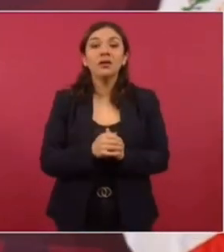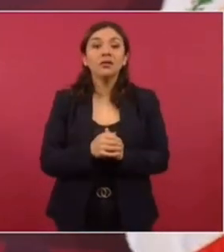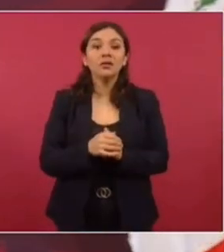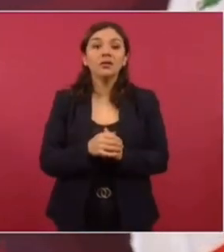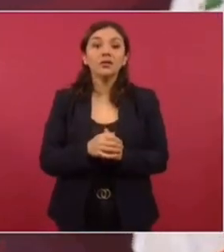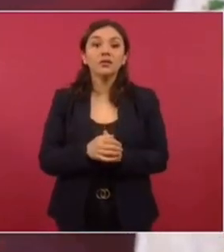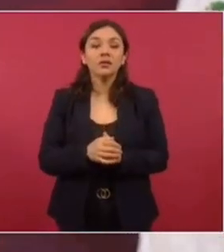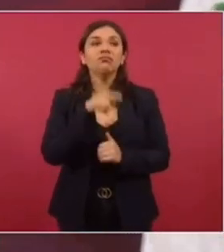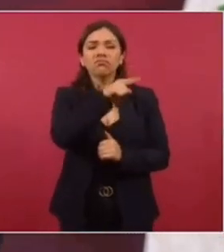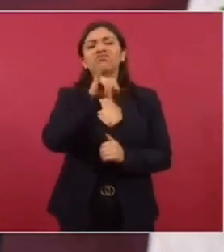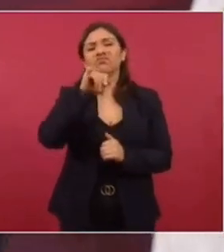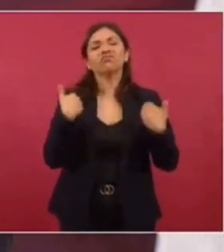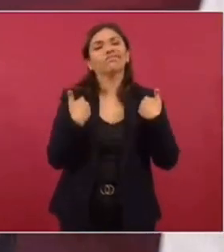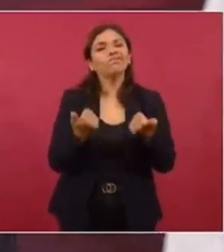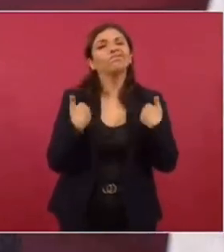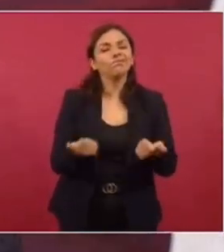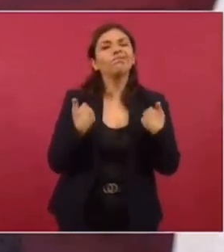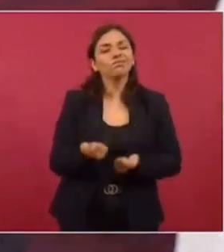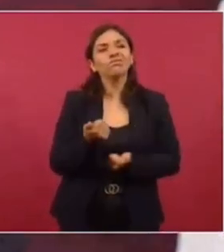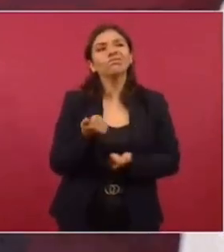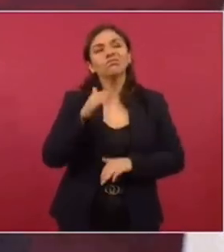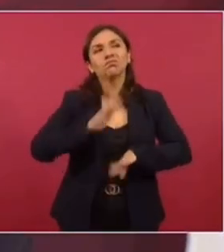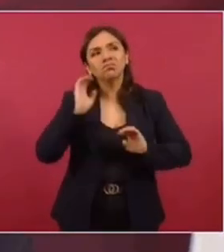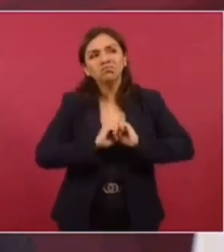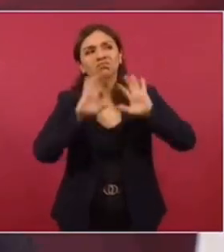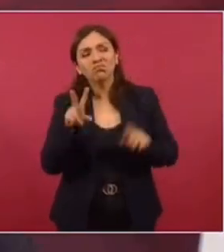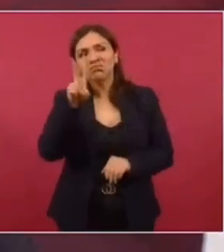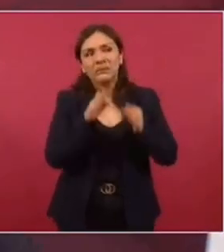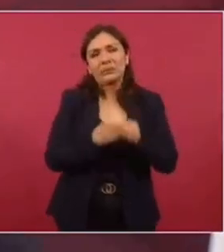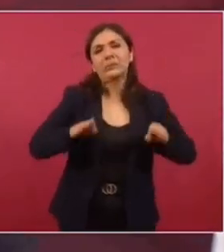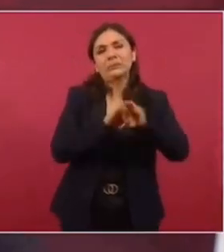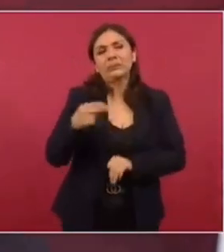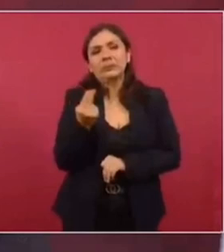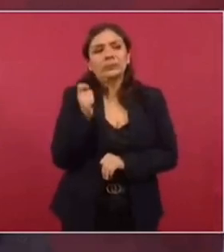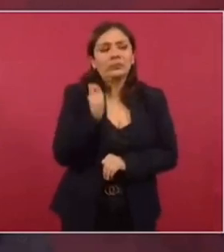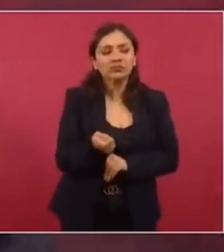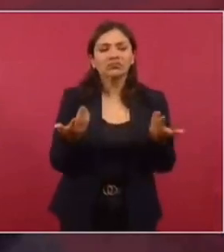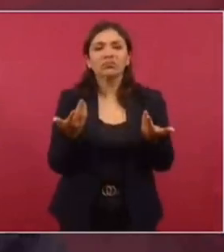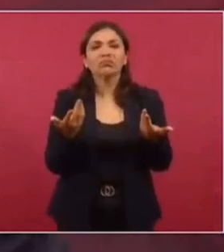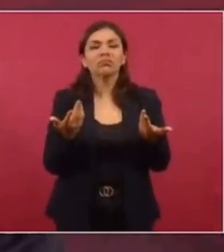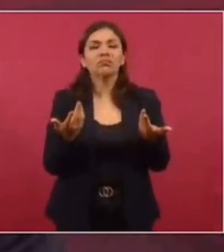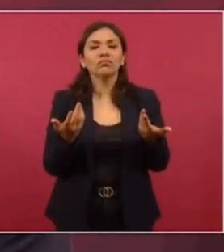entendió de la importancia que tiene